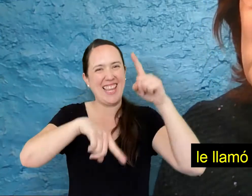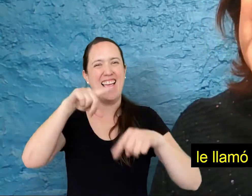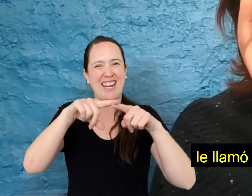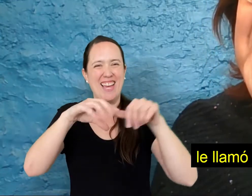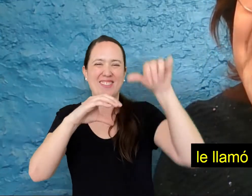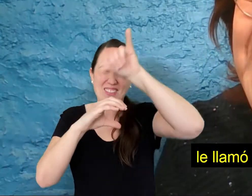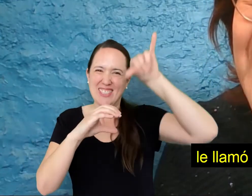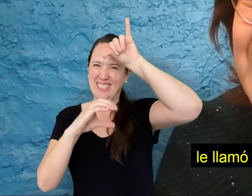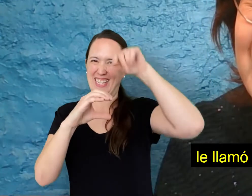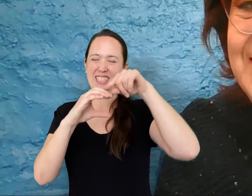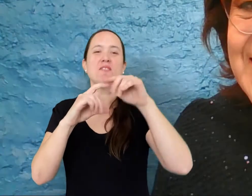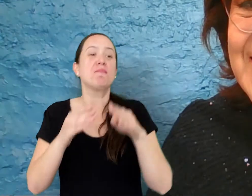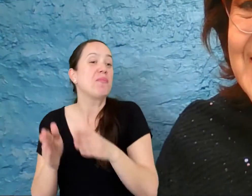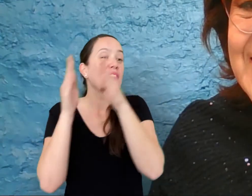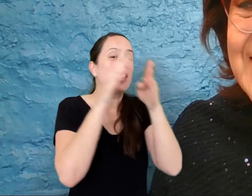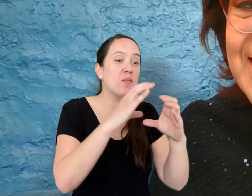llamó Tierra.